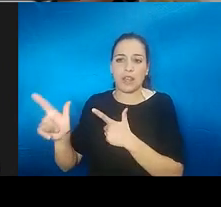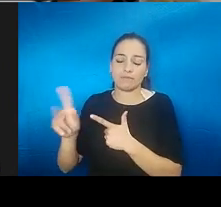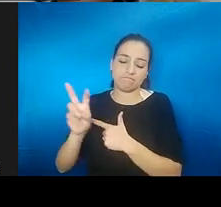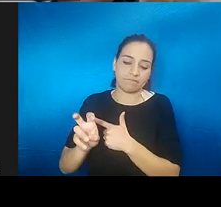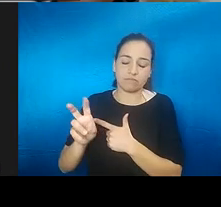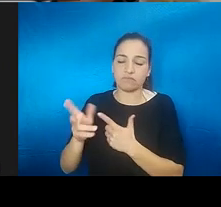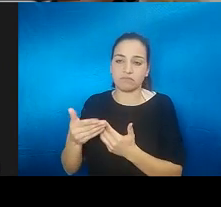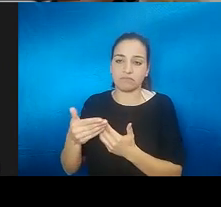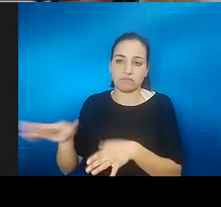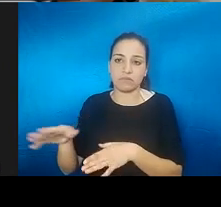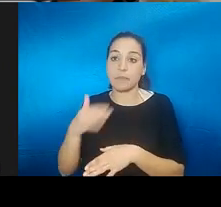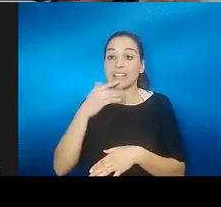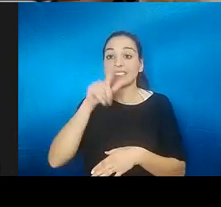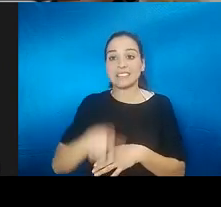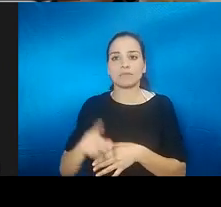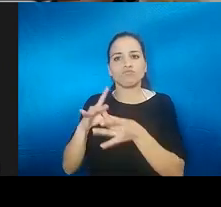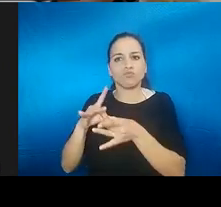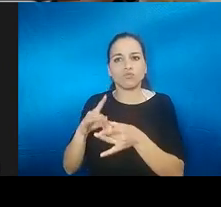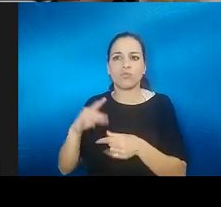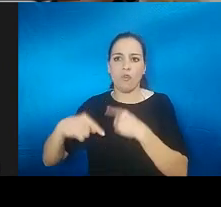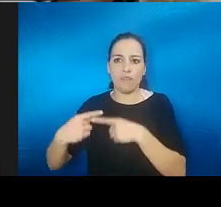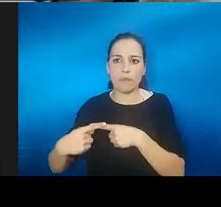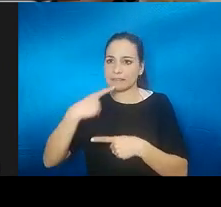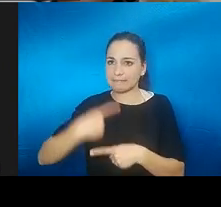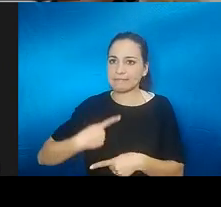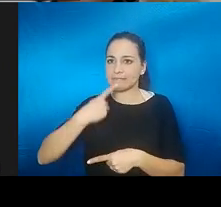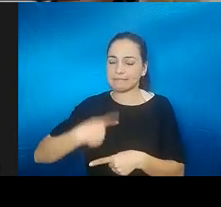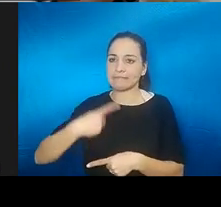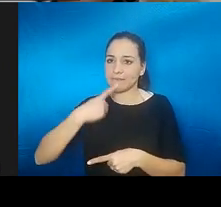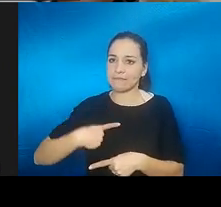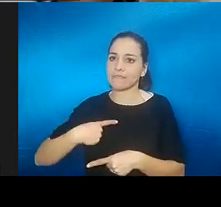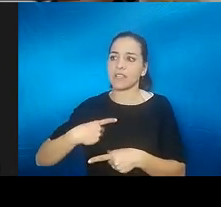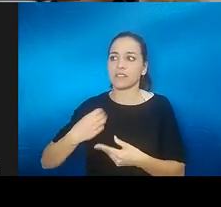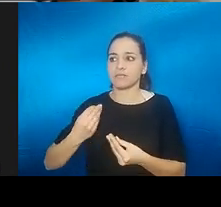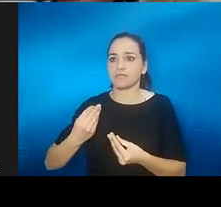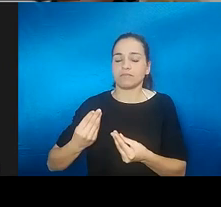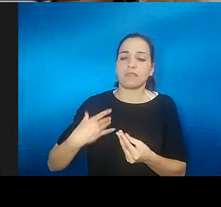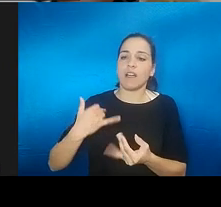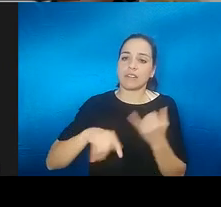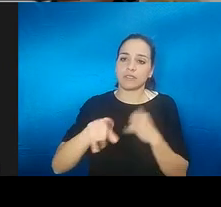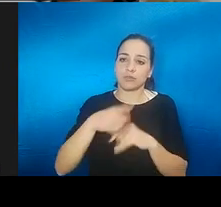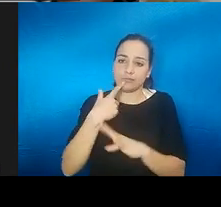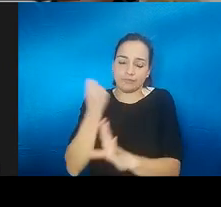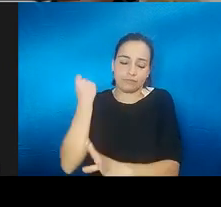no sé, esto podría ser un ejemplo. Dices, pues no le voy a decir nada porque va a parecer que no